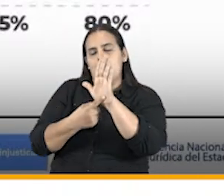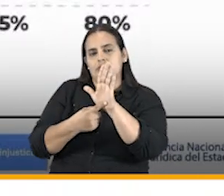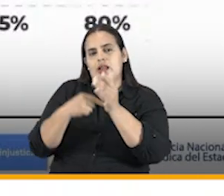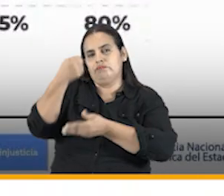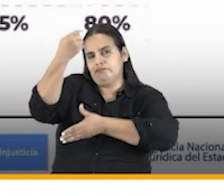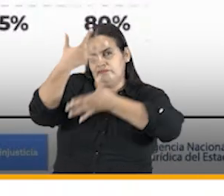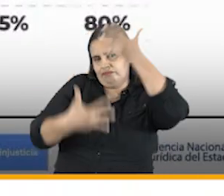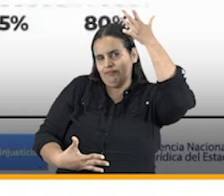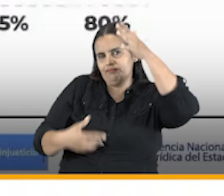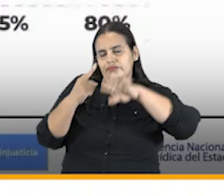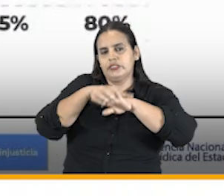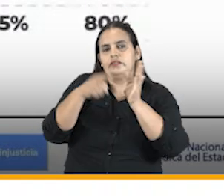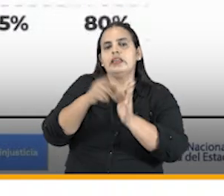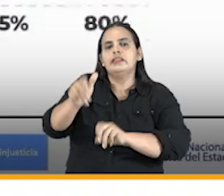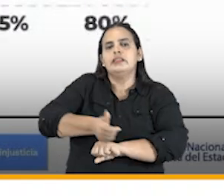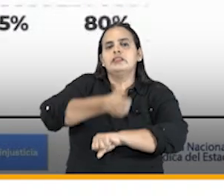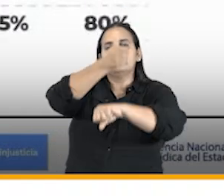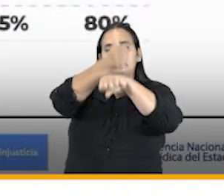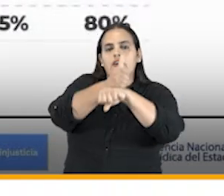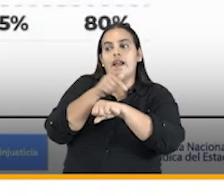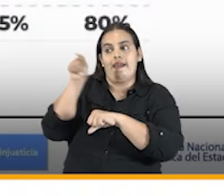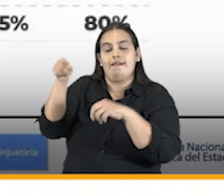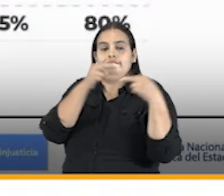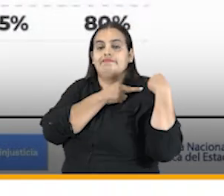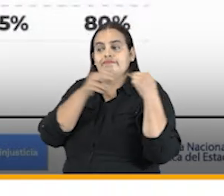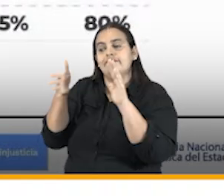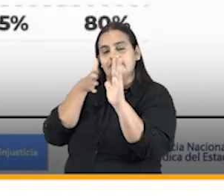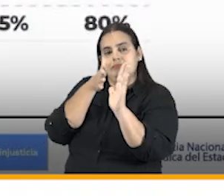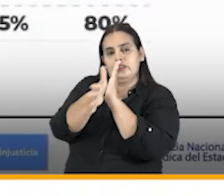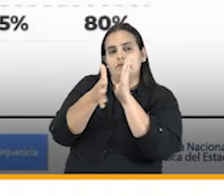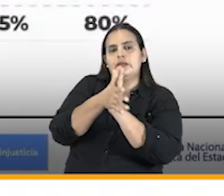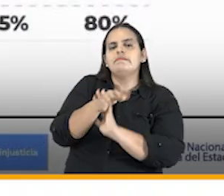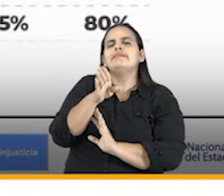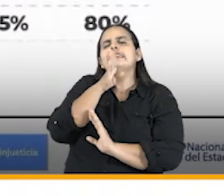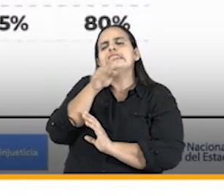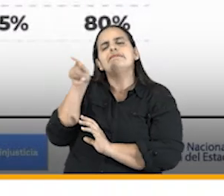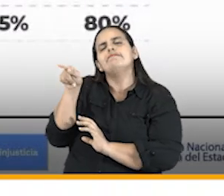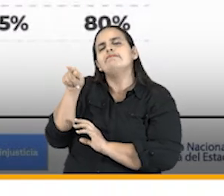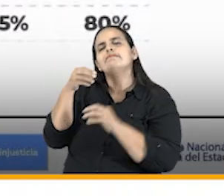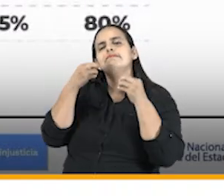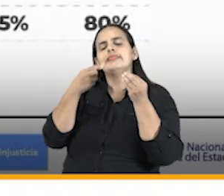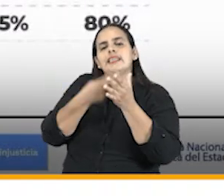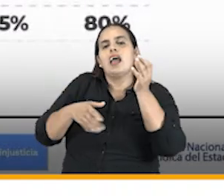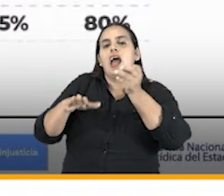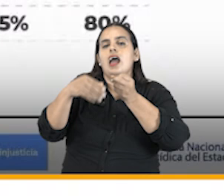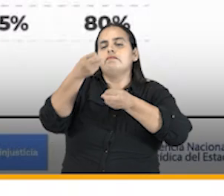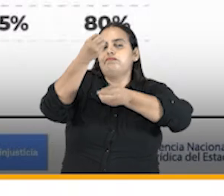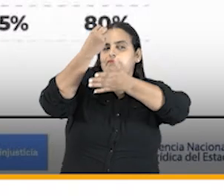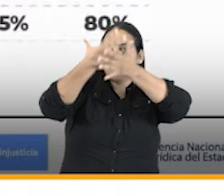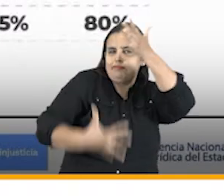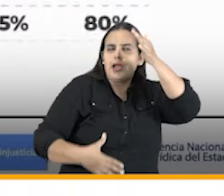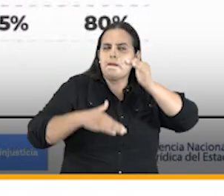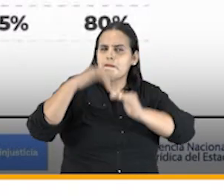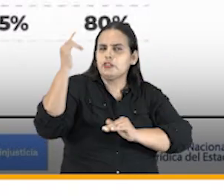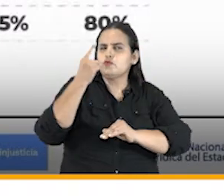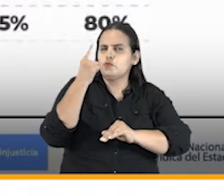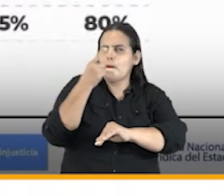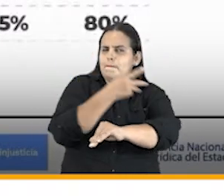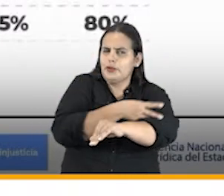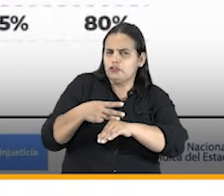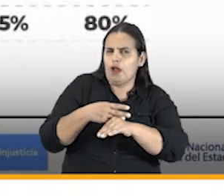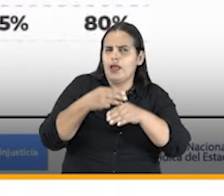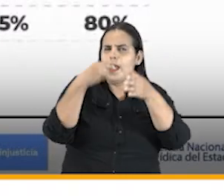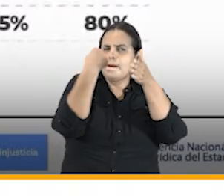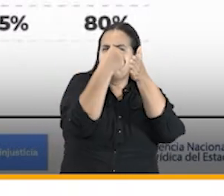directora del área lo mostrará una base de datos con más de un millón de casos que nos